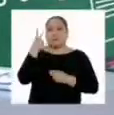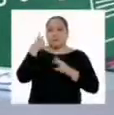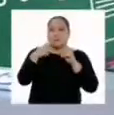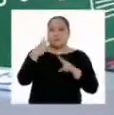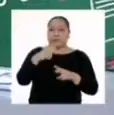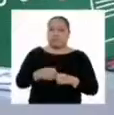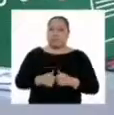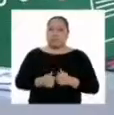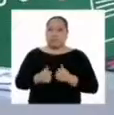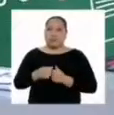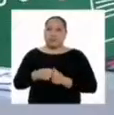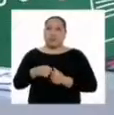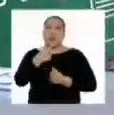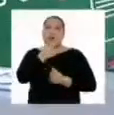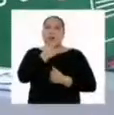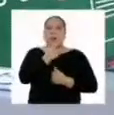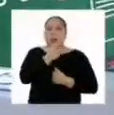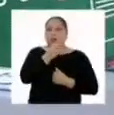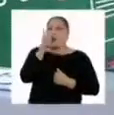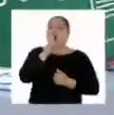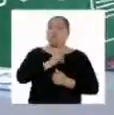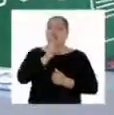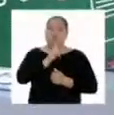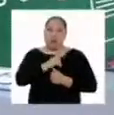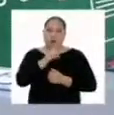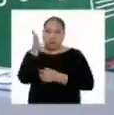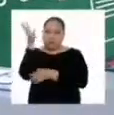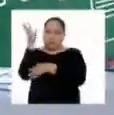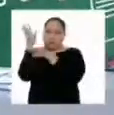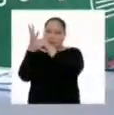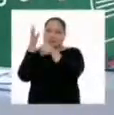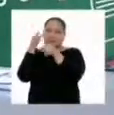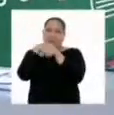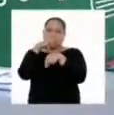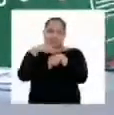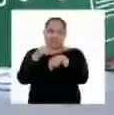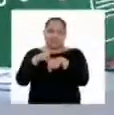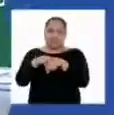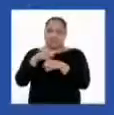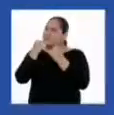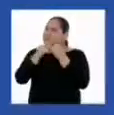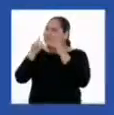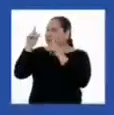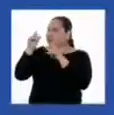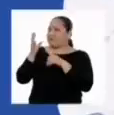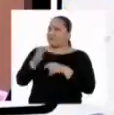yo he visto hojas vivas con colores como amarillo o rojo. Tenemos una última pregunta. ¡Vamos a ver cuáles!